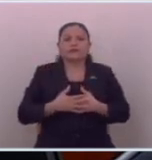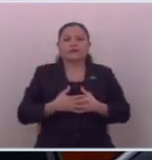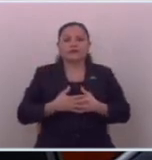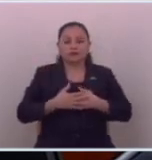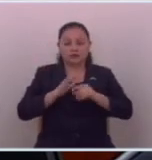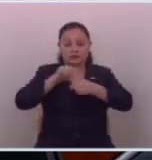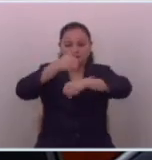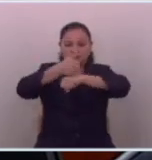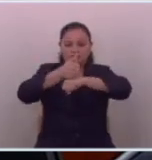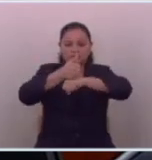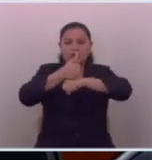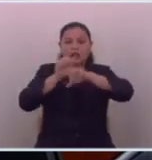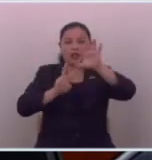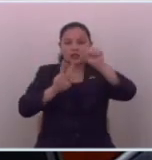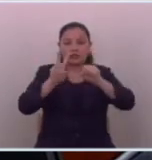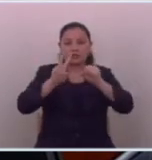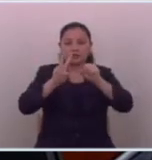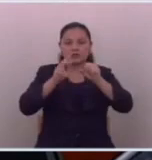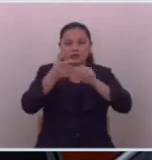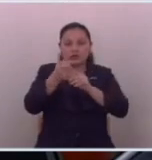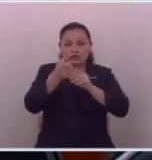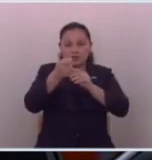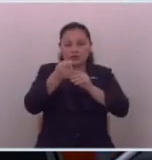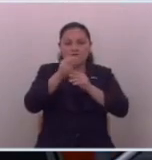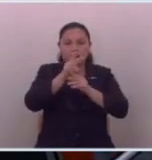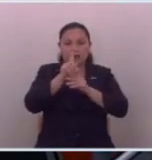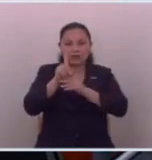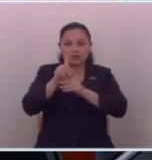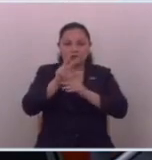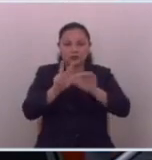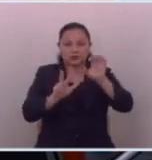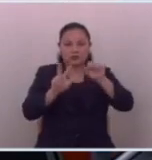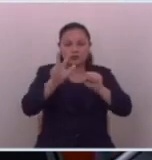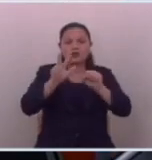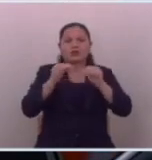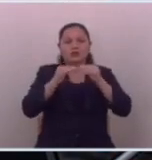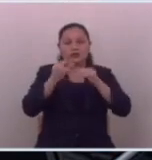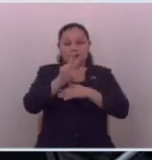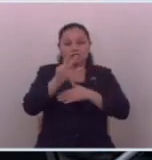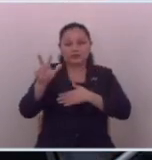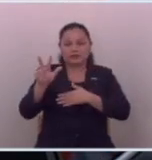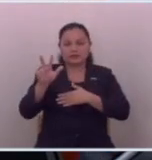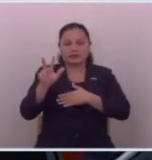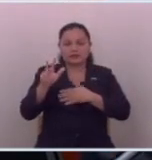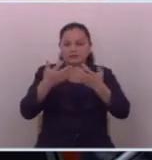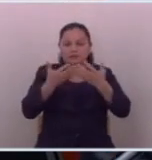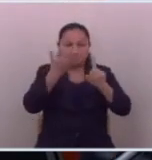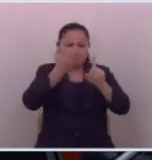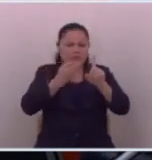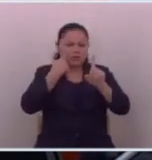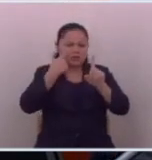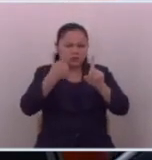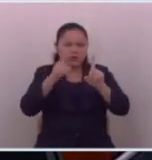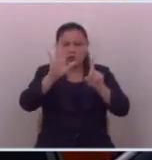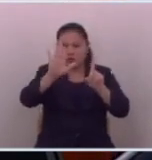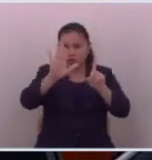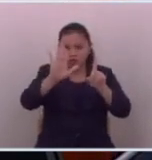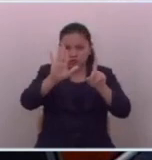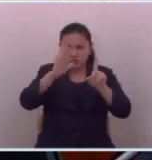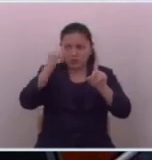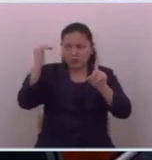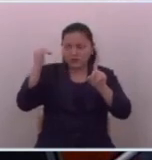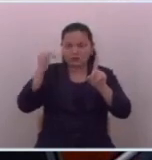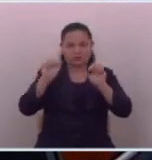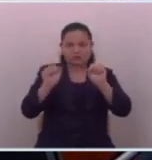fundador del canal 12 canal 21 y 33 en área de producción ah no es que parecía que ustedes vivían en el país de las